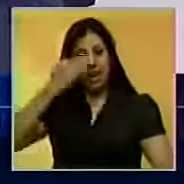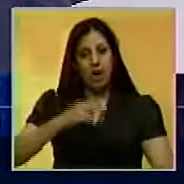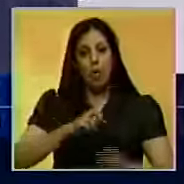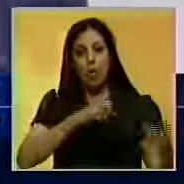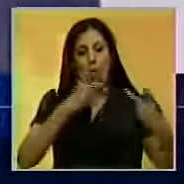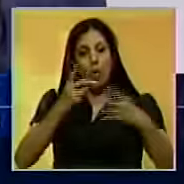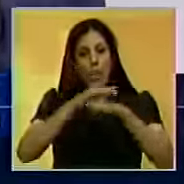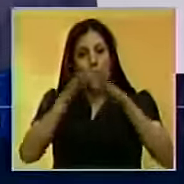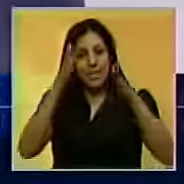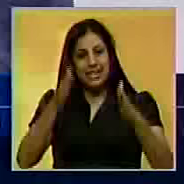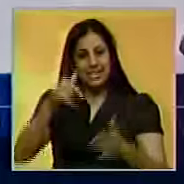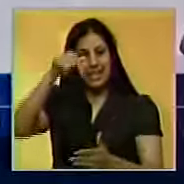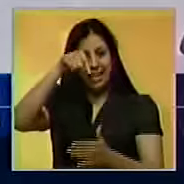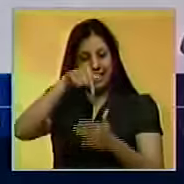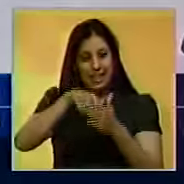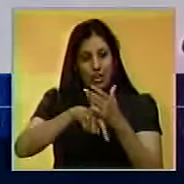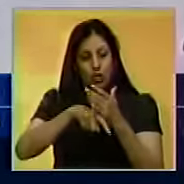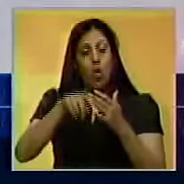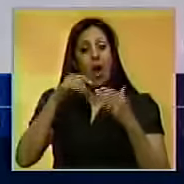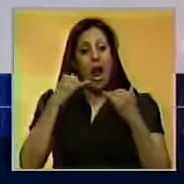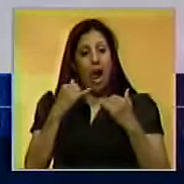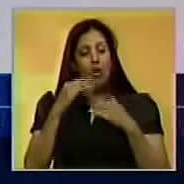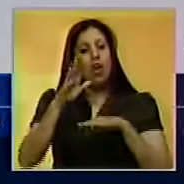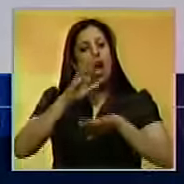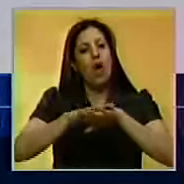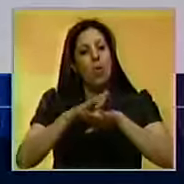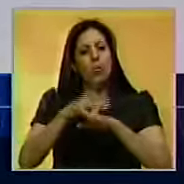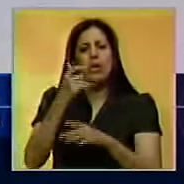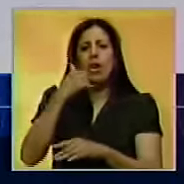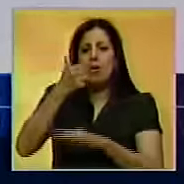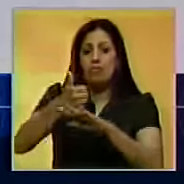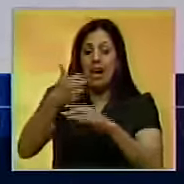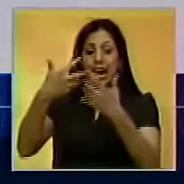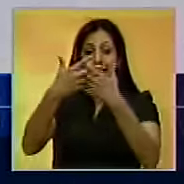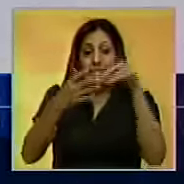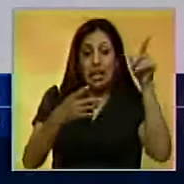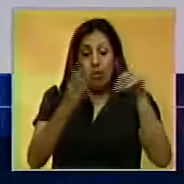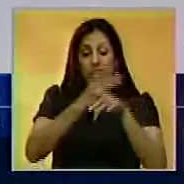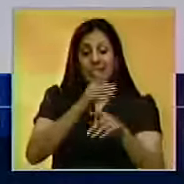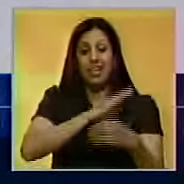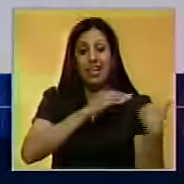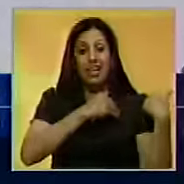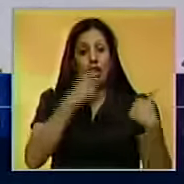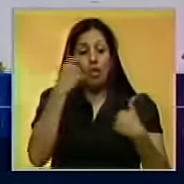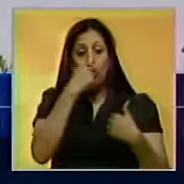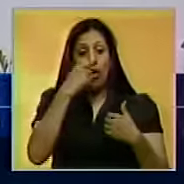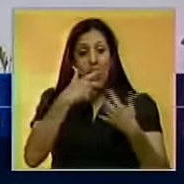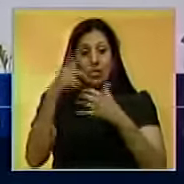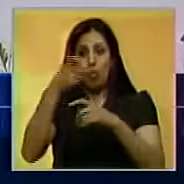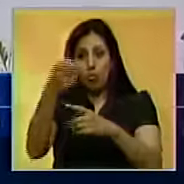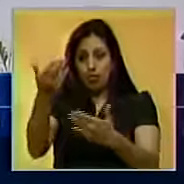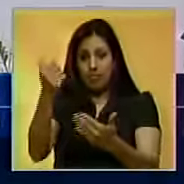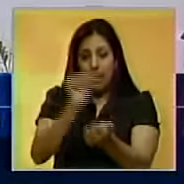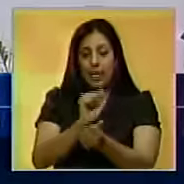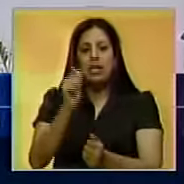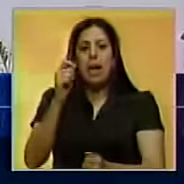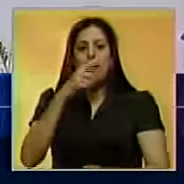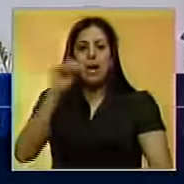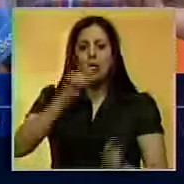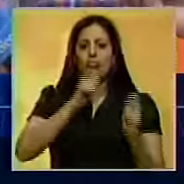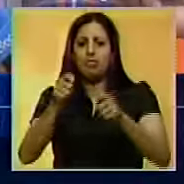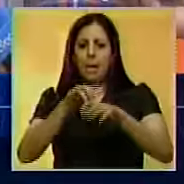como nuevo ministro de Interior, quien es acusado por la justicia estadounidense de estar vinculado presuntamente con el